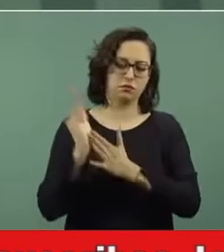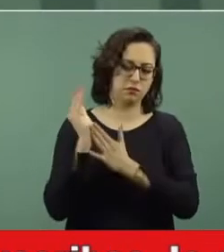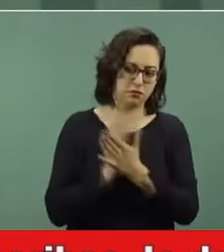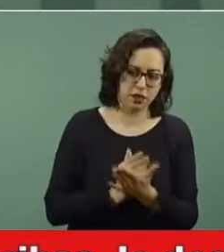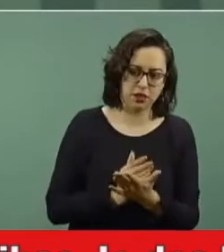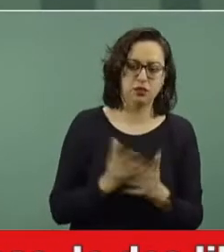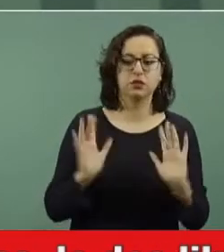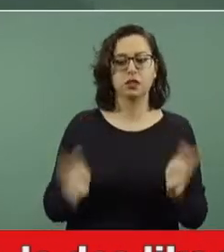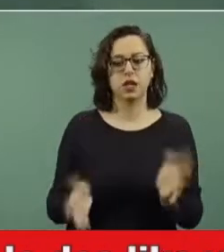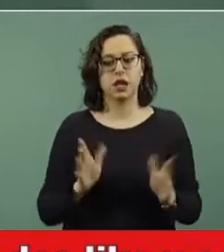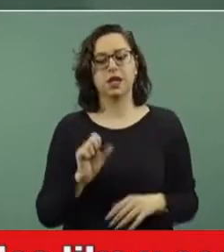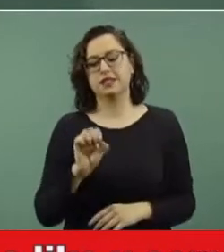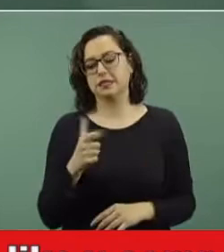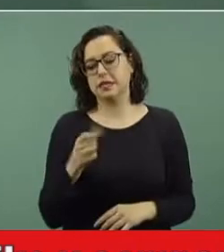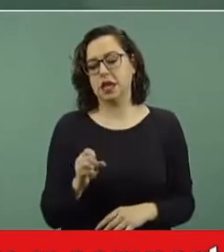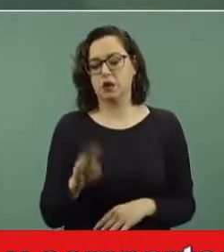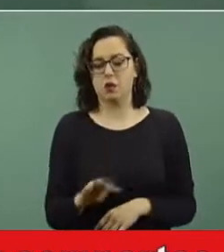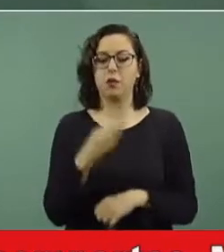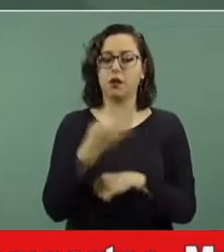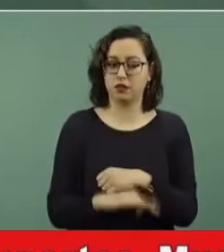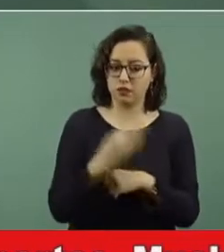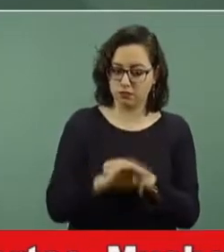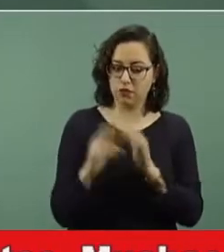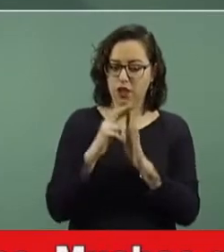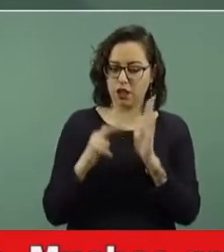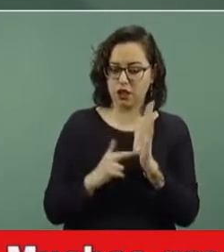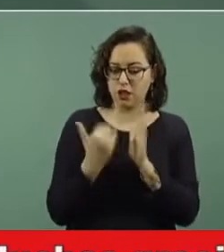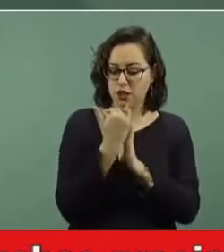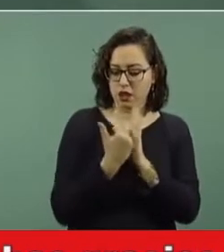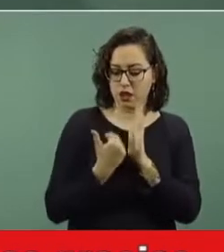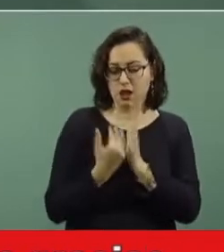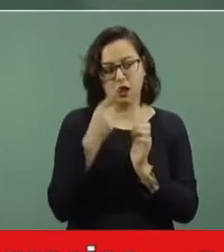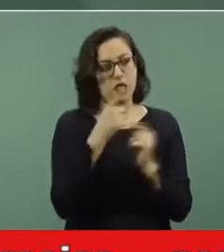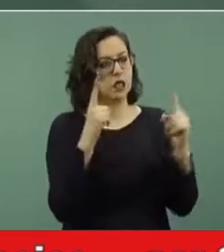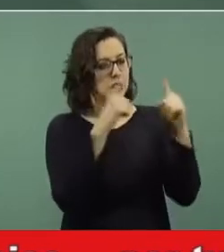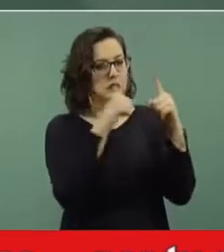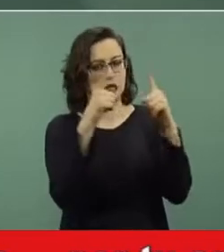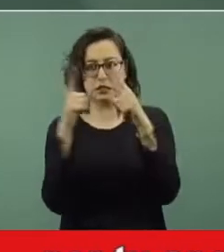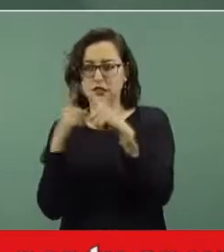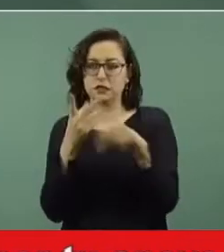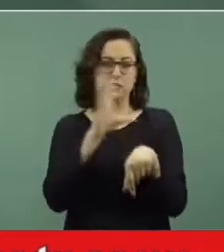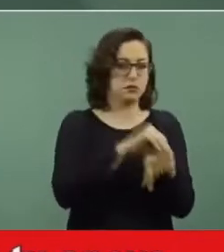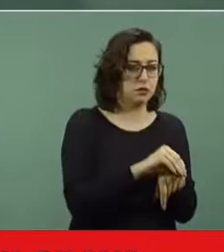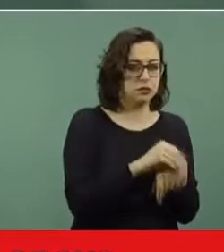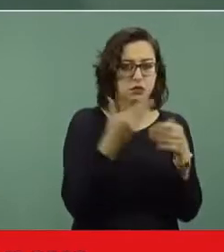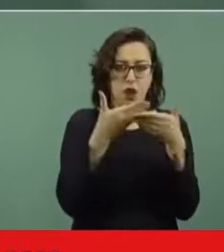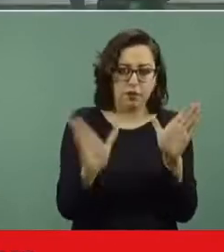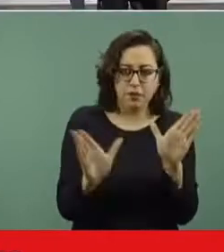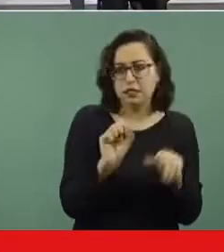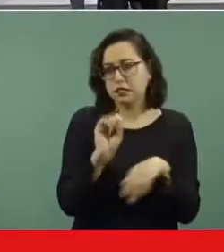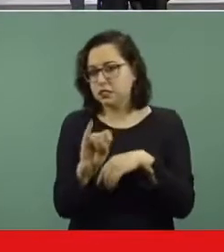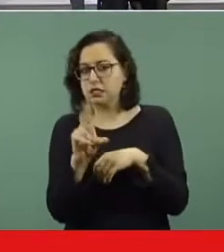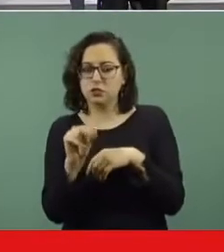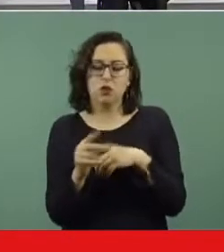ha establecido mecanismos temporales para autorizar a la Iglesia el realizar